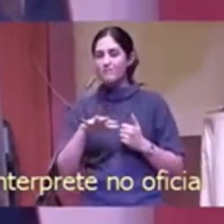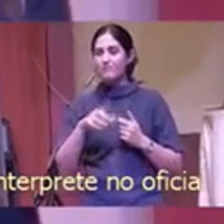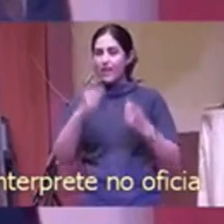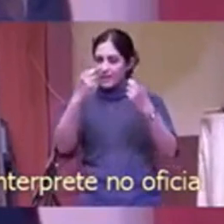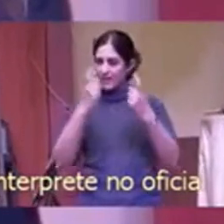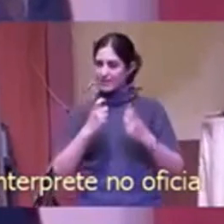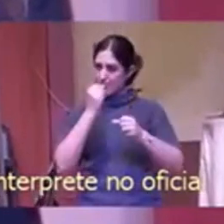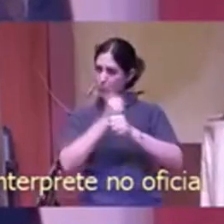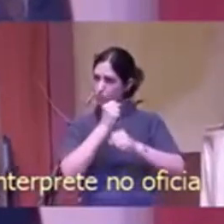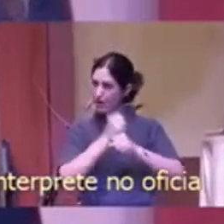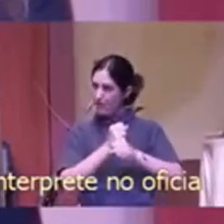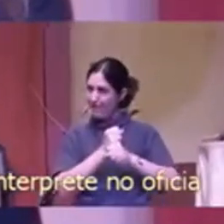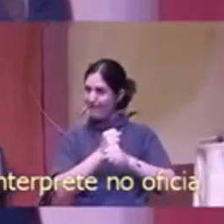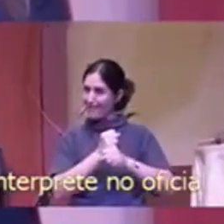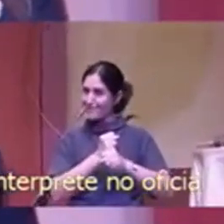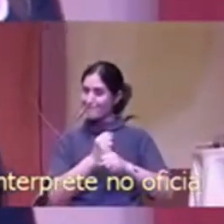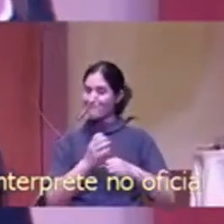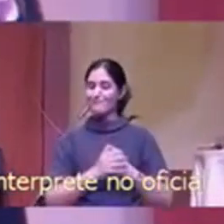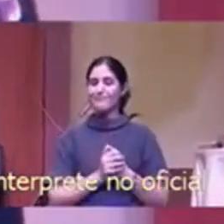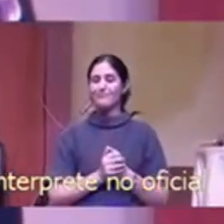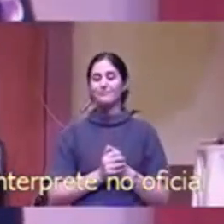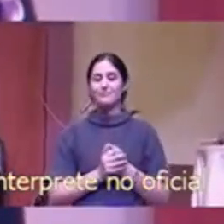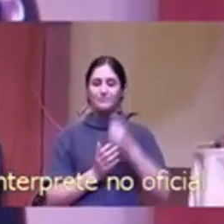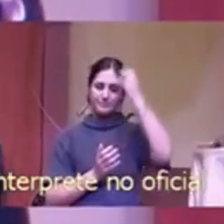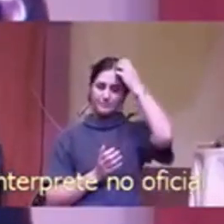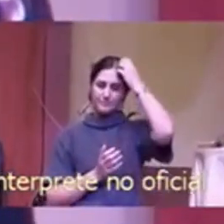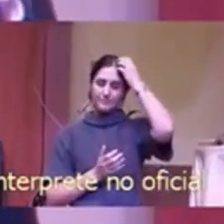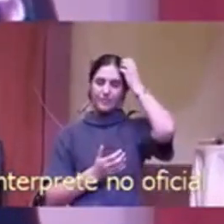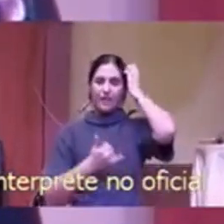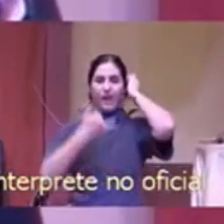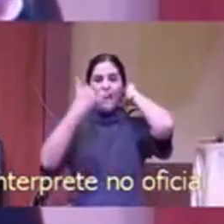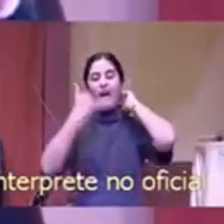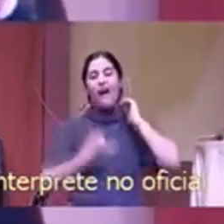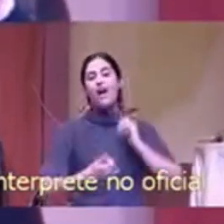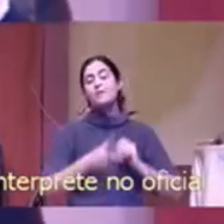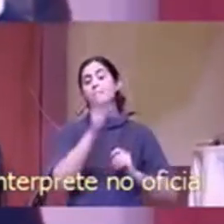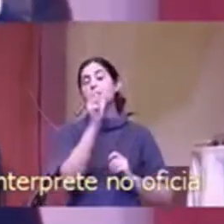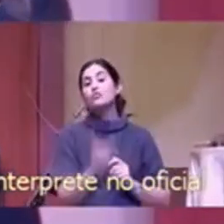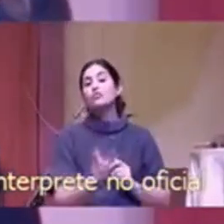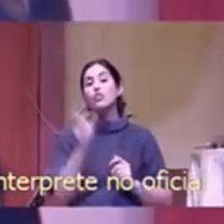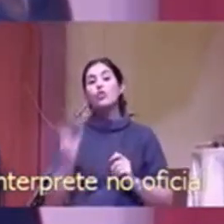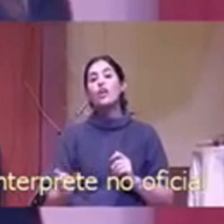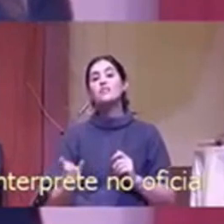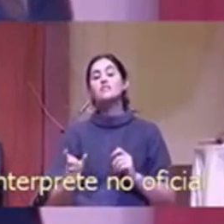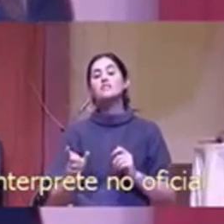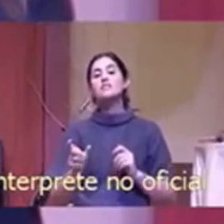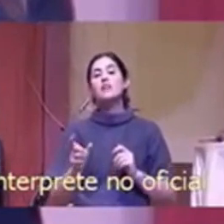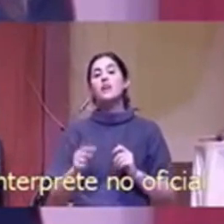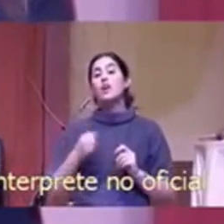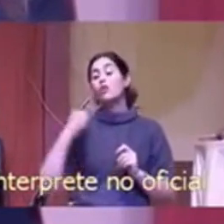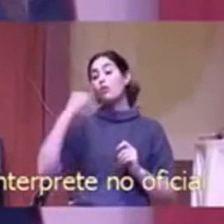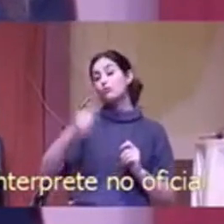cristianos que todavía le temen a la mente me